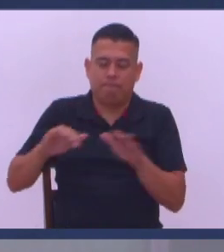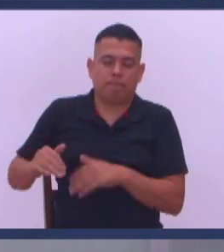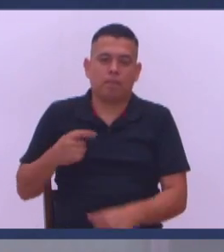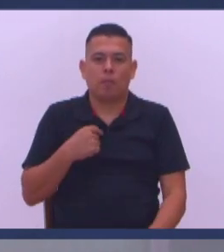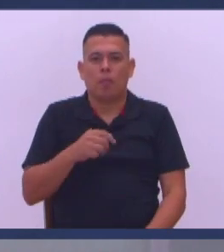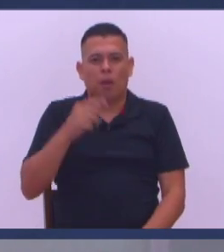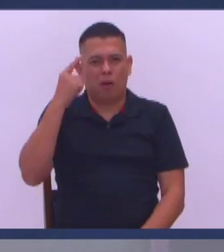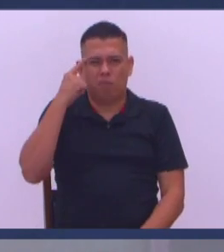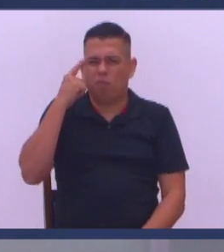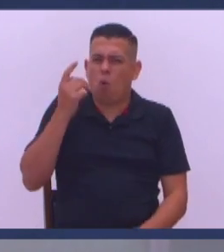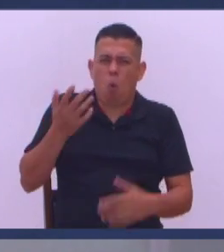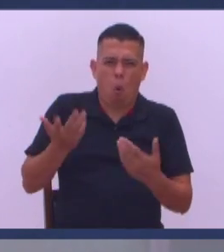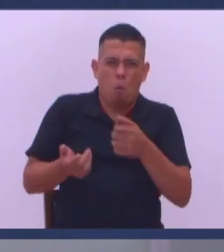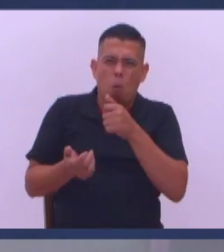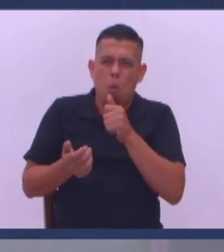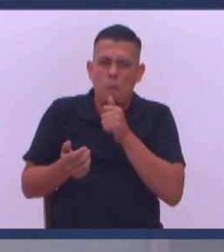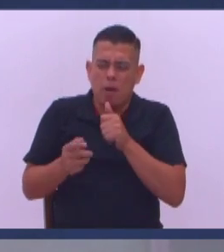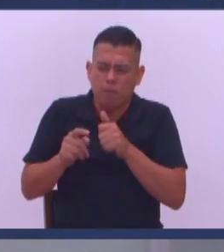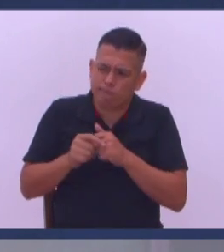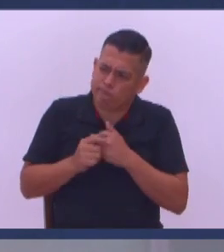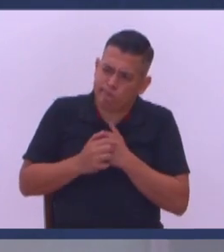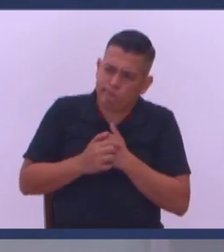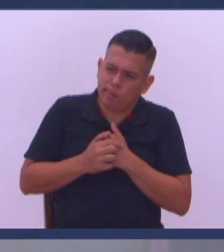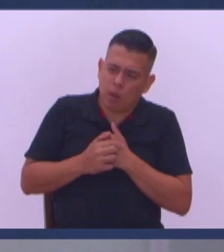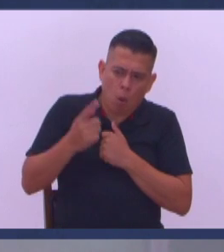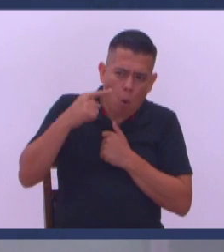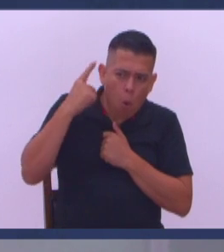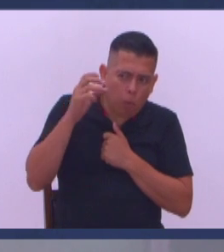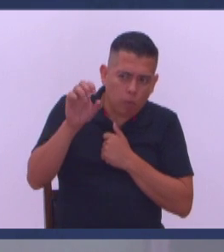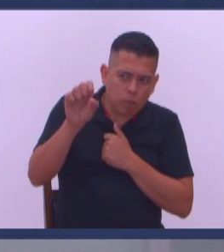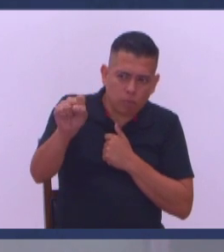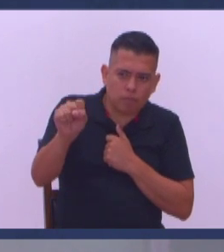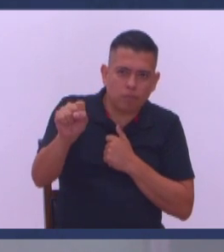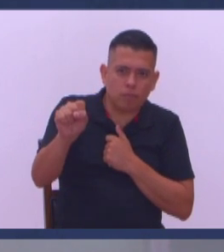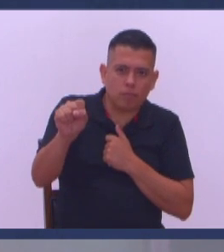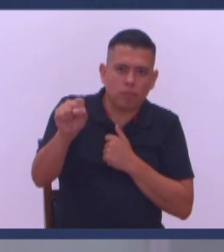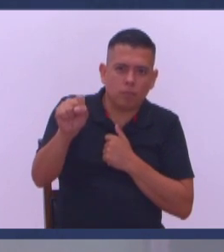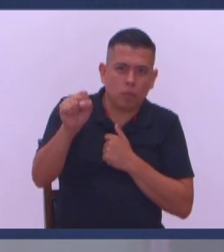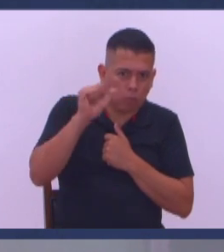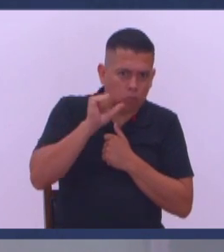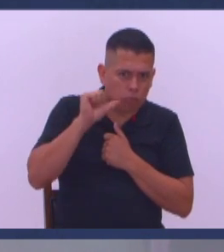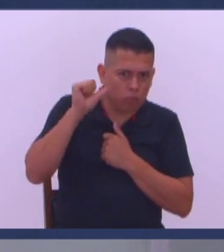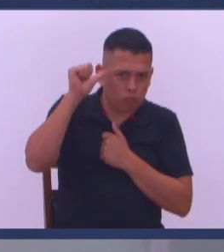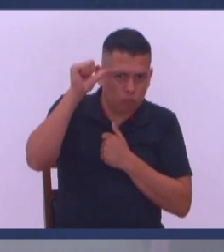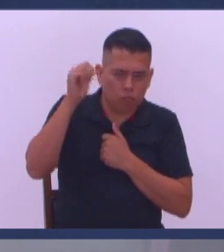Entonces yo comencé a analizar A ver cómo se comportaba la gente Y me encontré un hombre Mayor